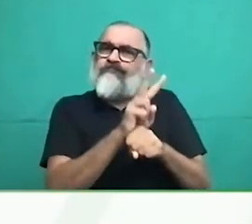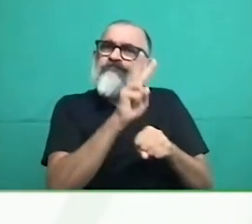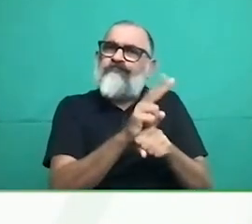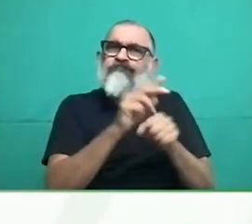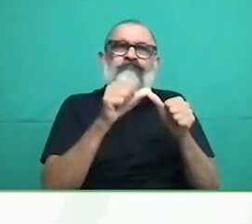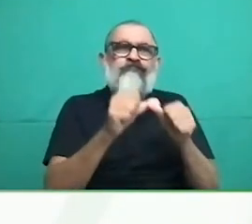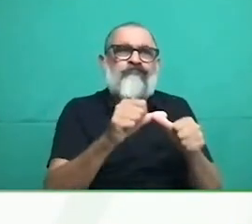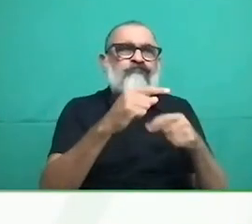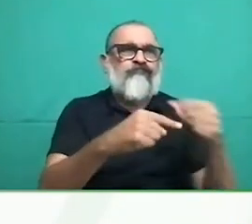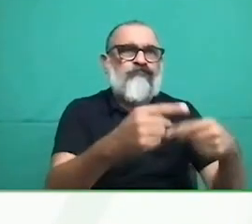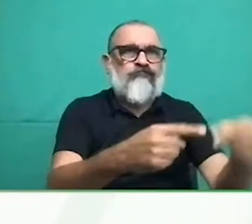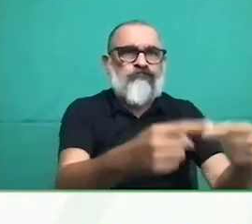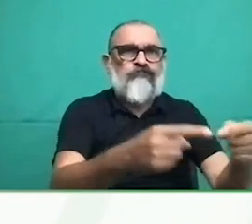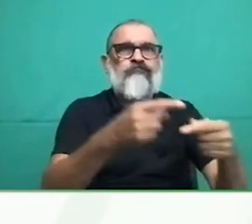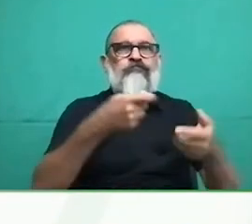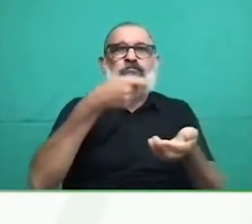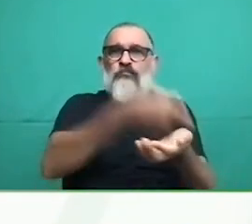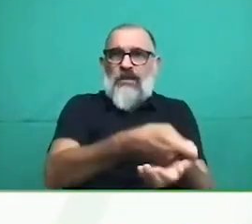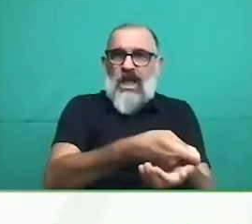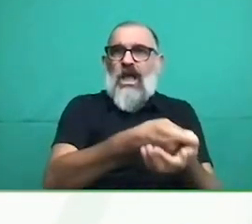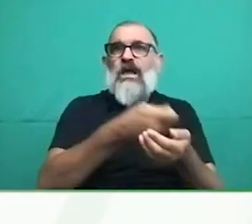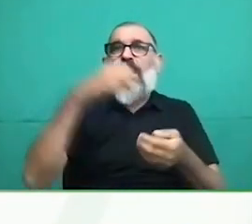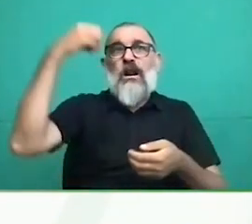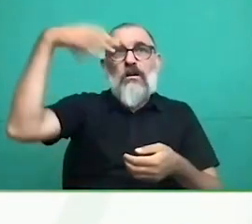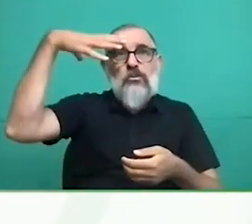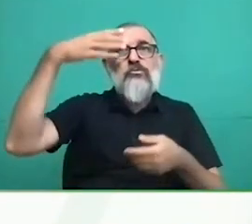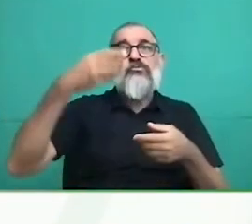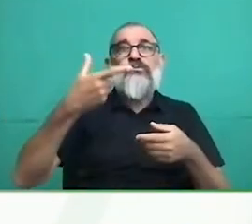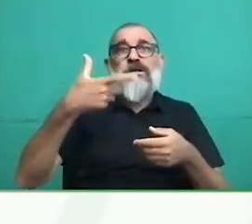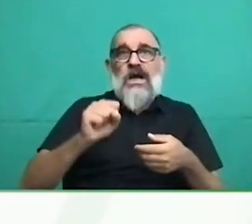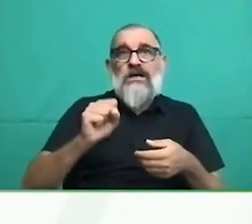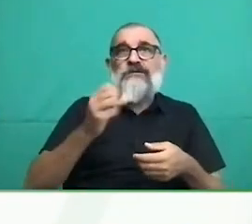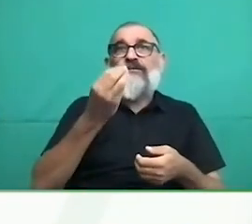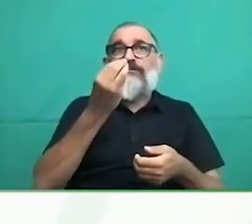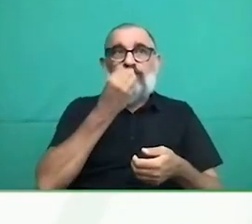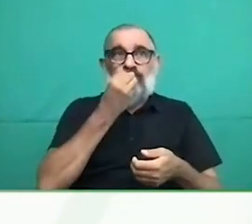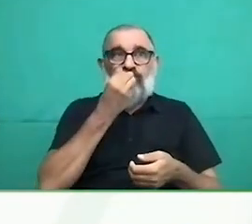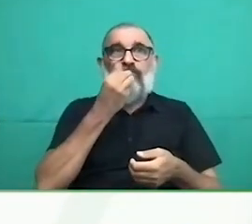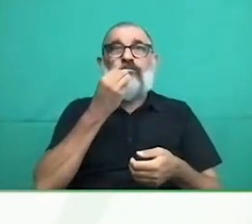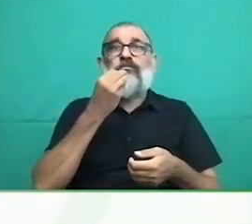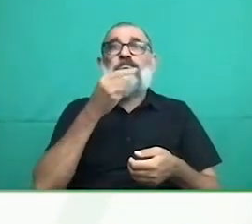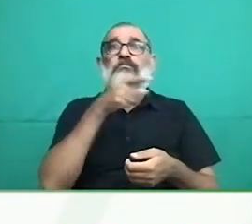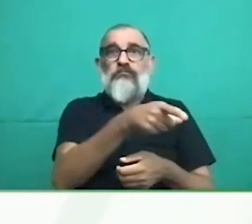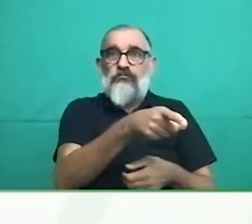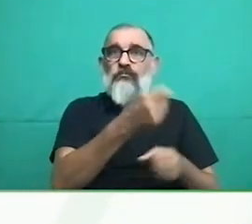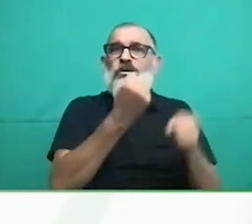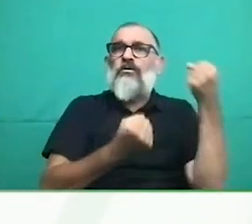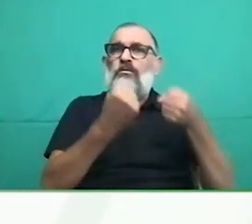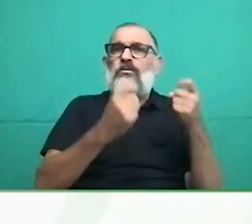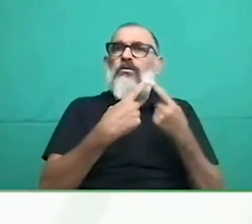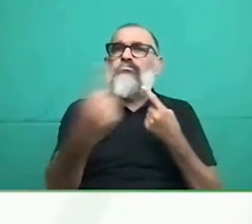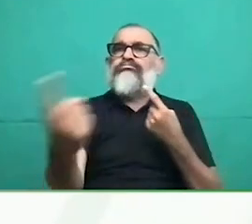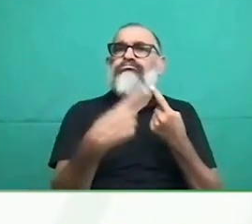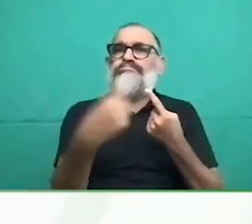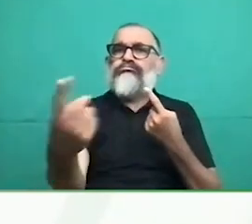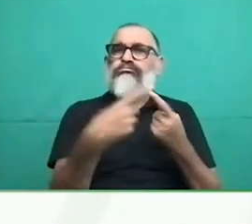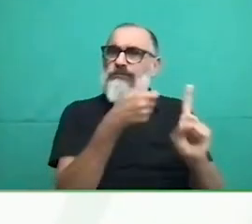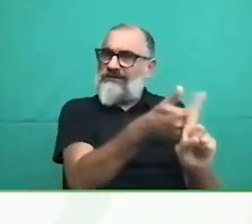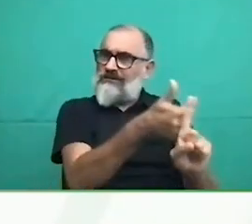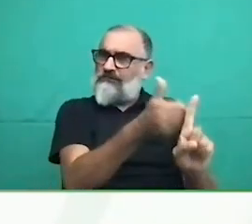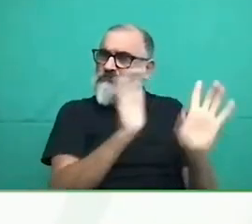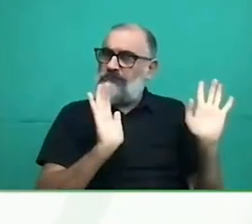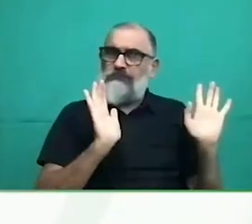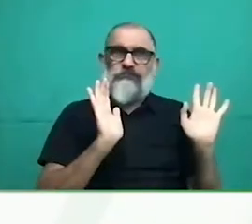ante el Estado, ante el Poder Judicial, ellos todavía tienen medidas de protección. Es decir, que si les pasa algo,